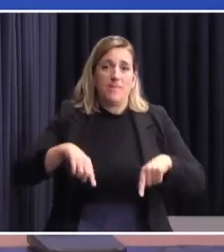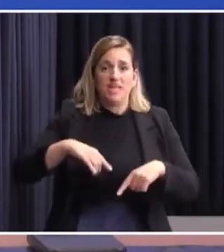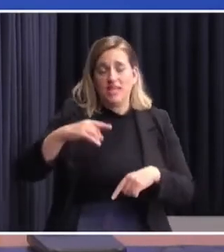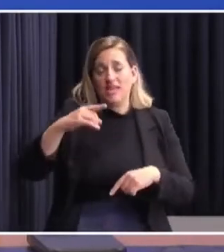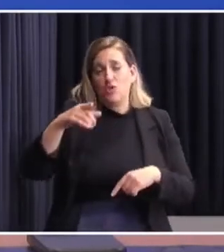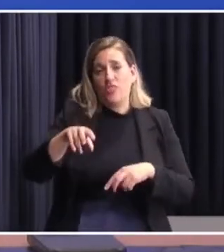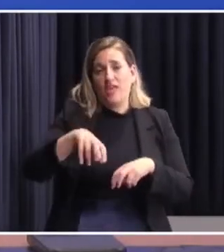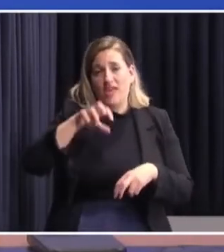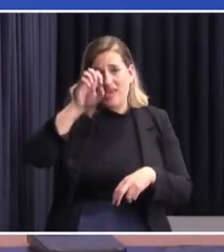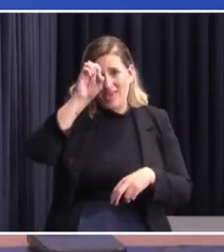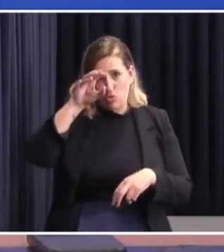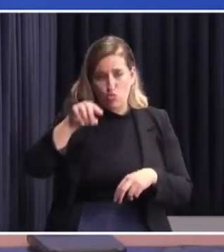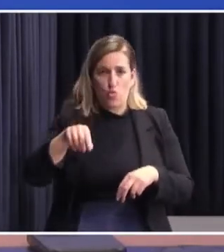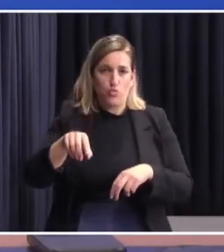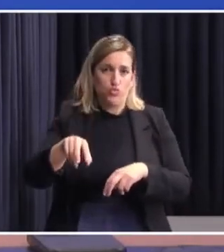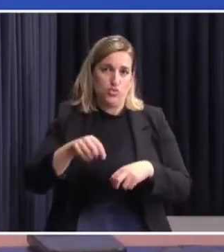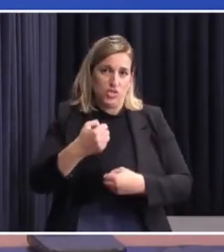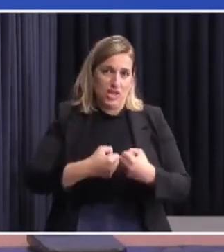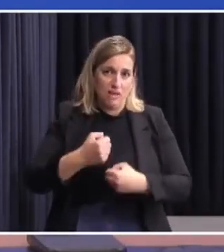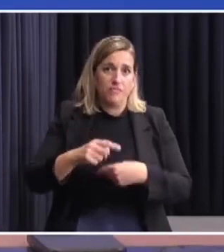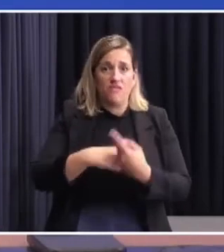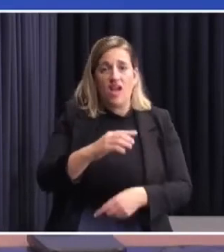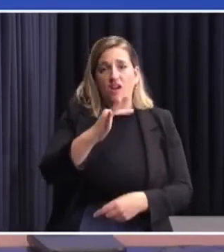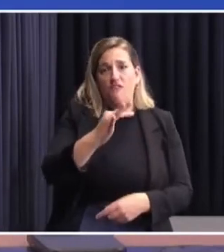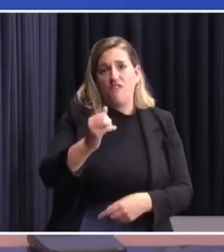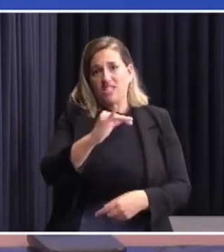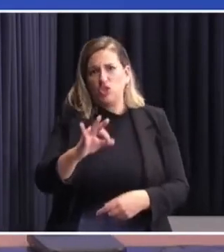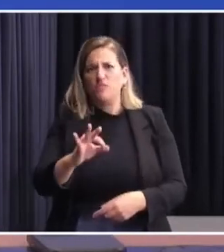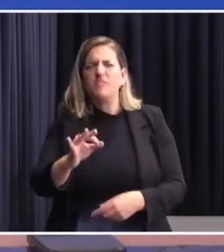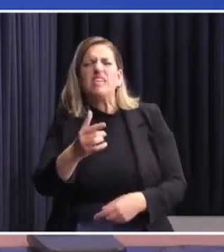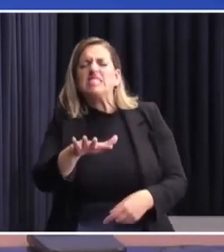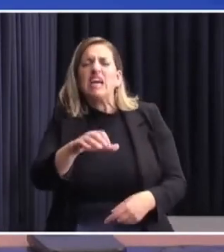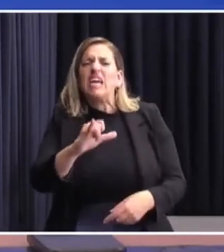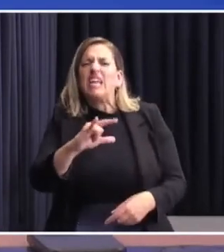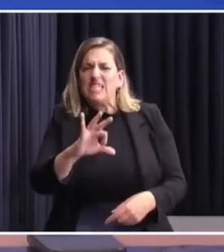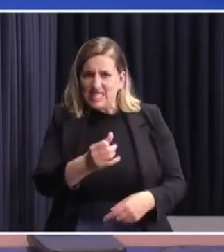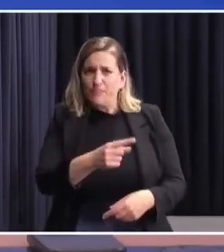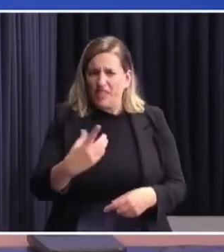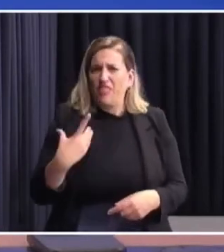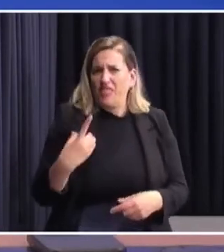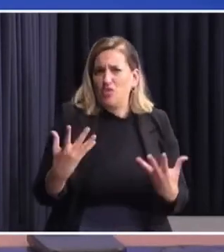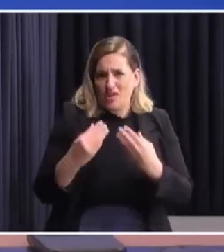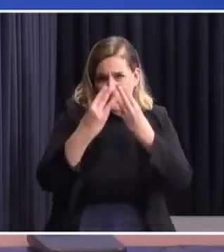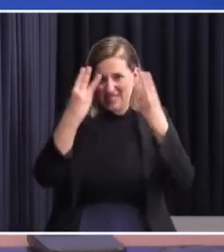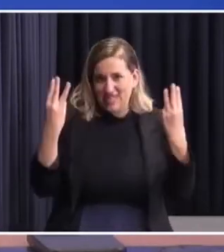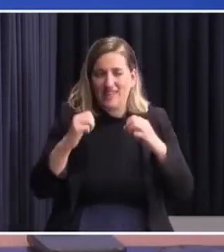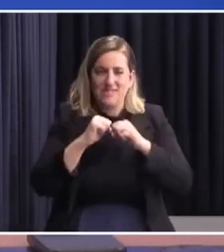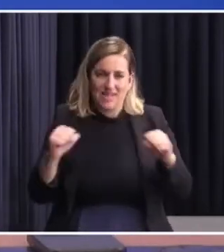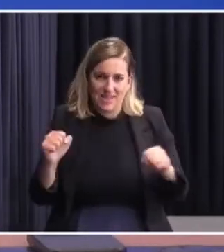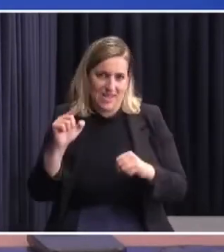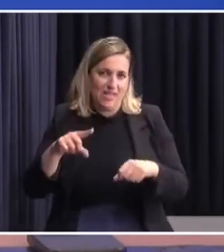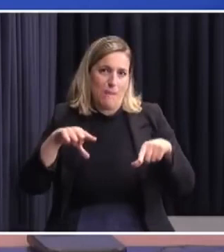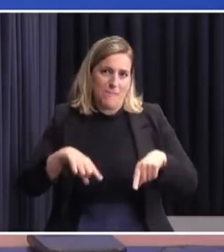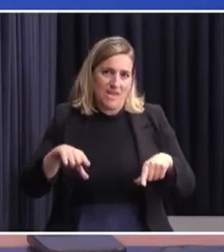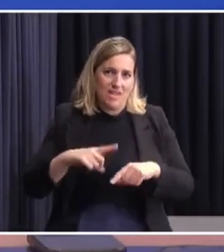y al Ministerio de Industria va Elisa Facio. Elisa Facio, al día de hoy, es directora general de secretaría del Ministerio de